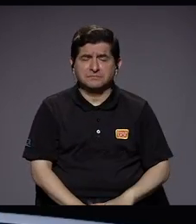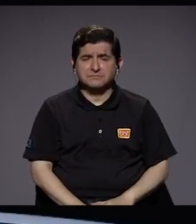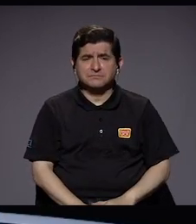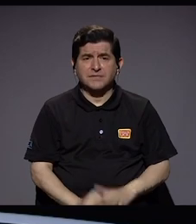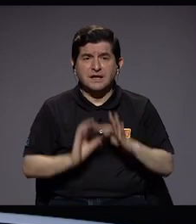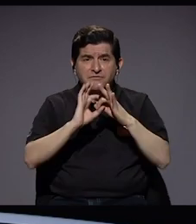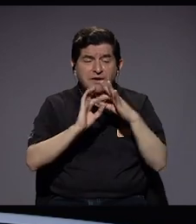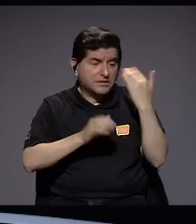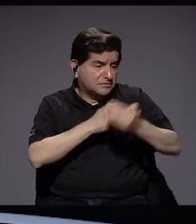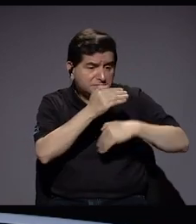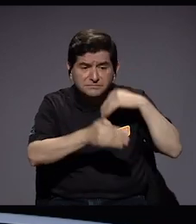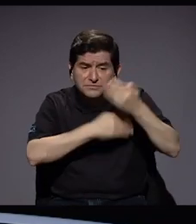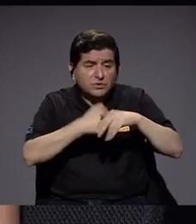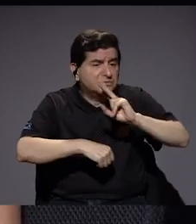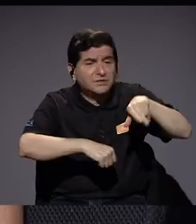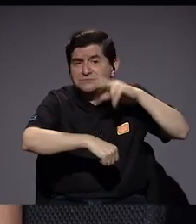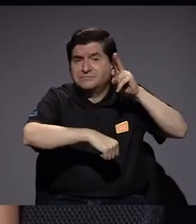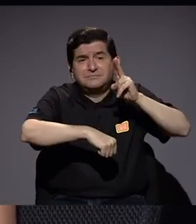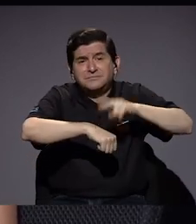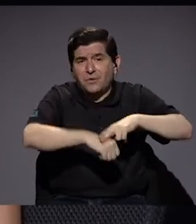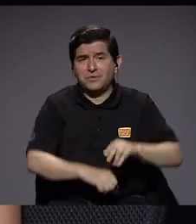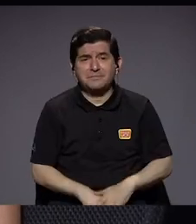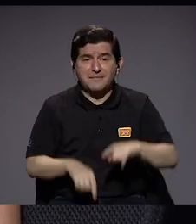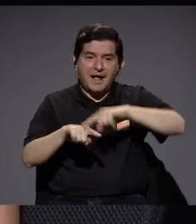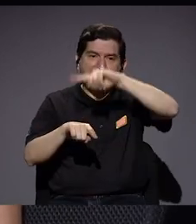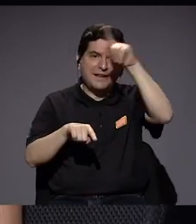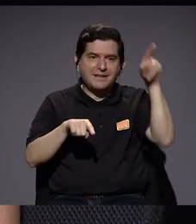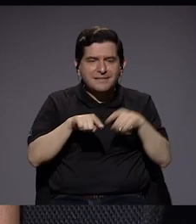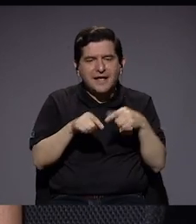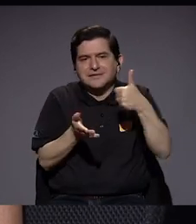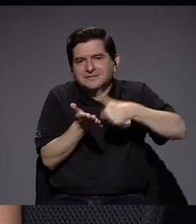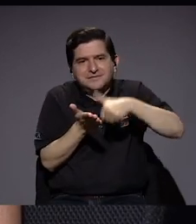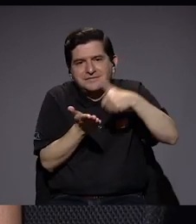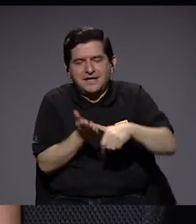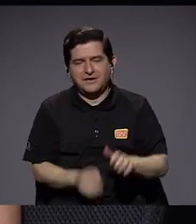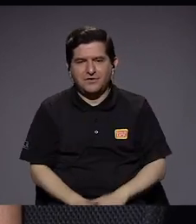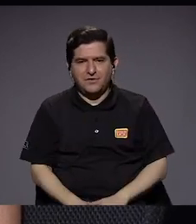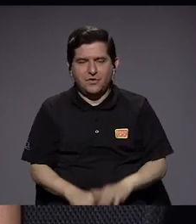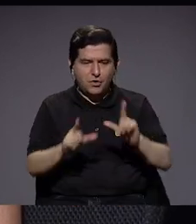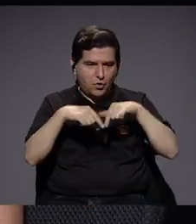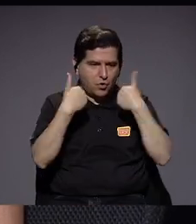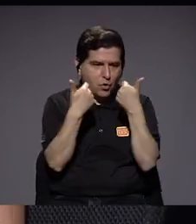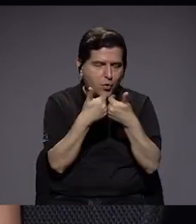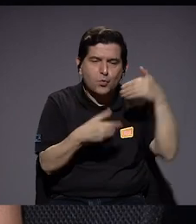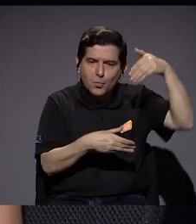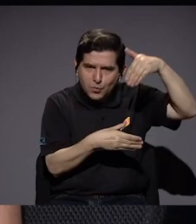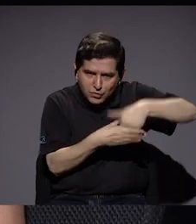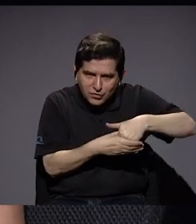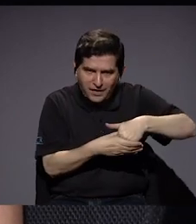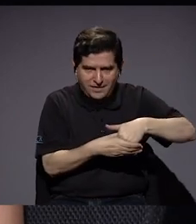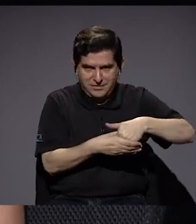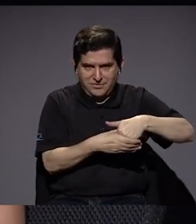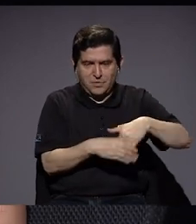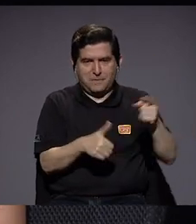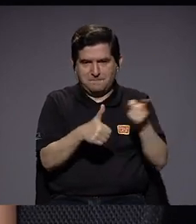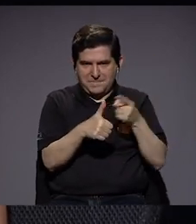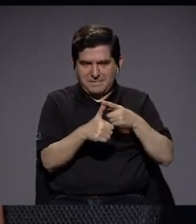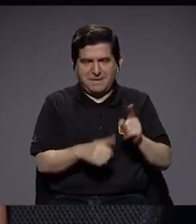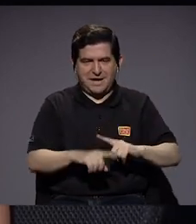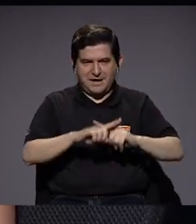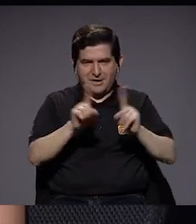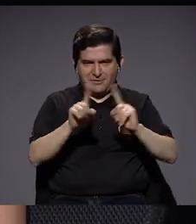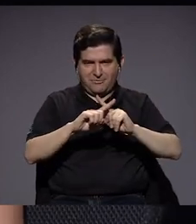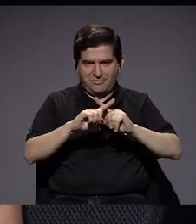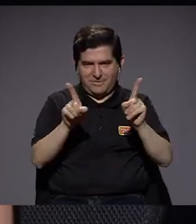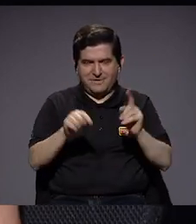porque tiene que ver con los procesos usuales del ciclo electoral en que las fracciones dentro de ellas, primero hay